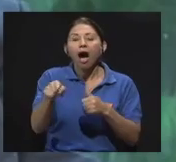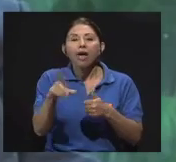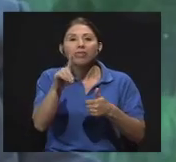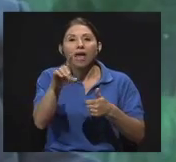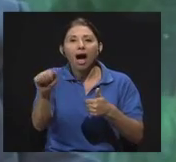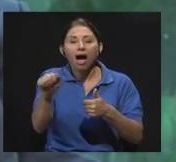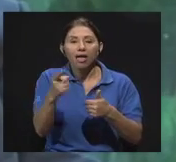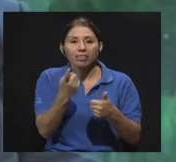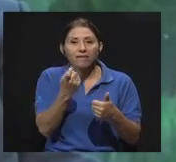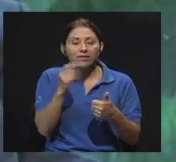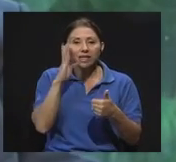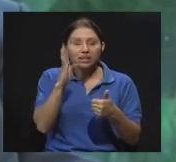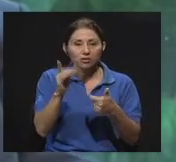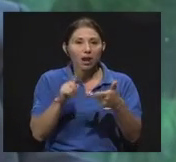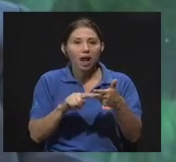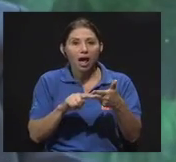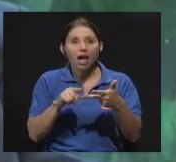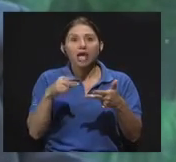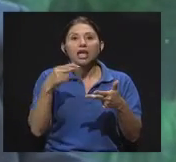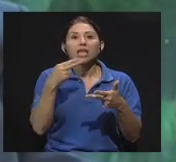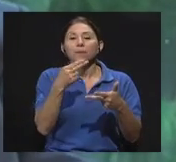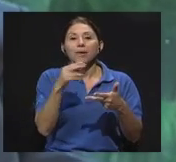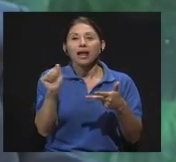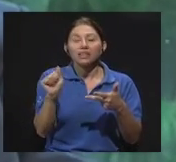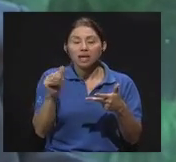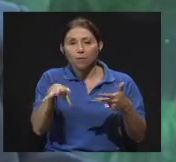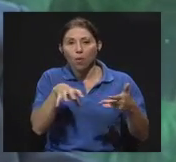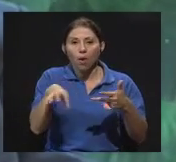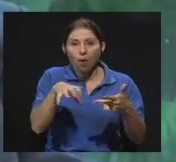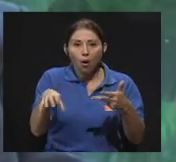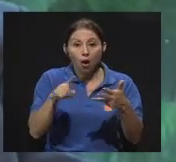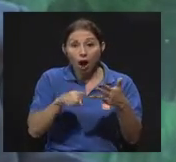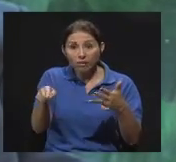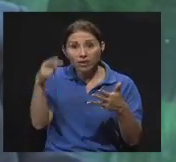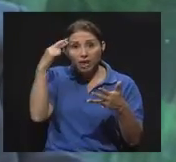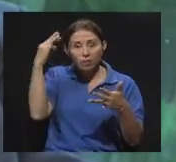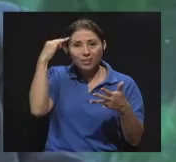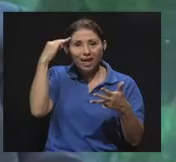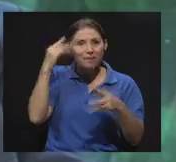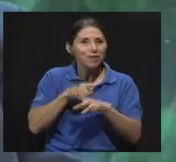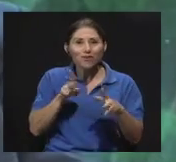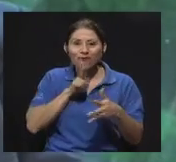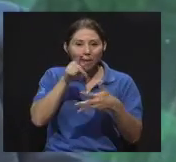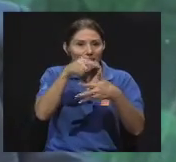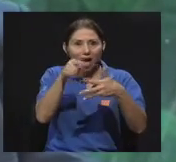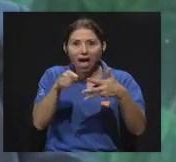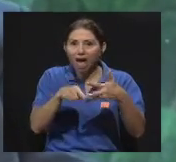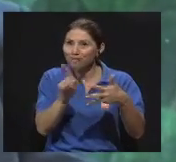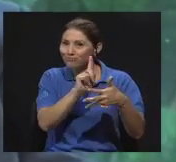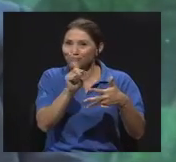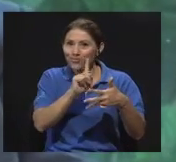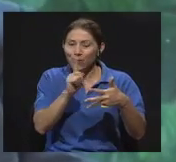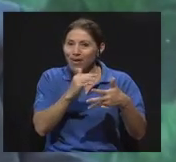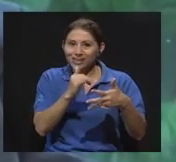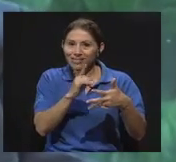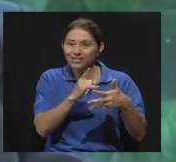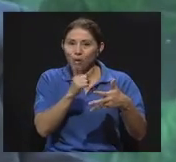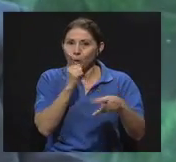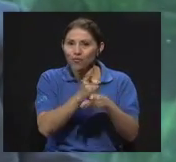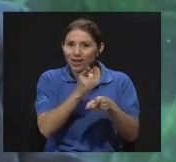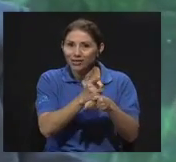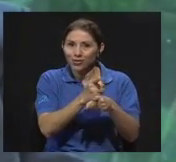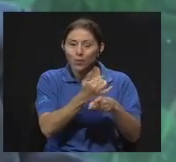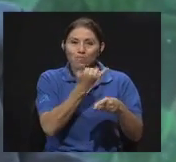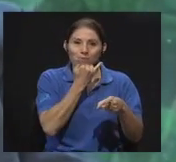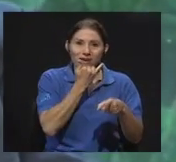déficit atencional, hiperactividad, retardo mental o otro problema, cuando el problema real es que tienen una audición